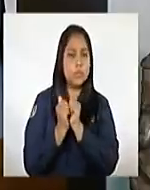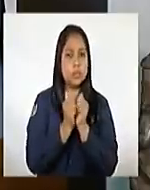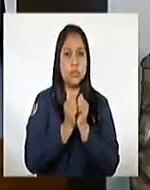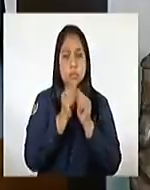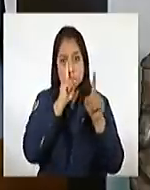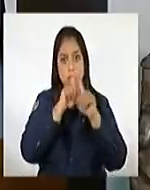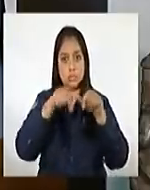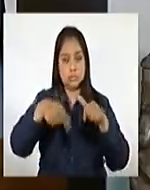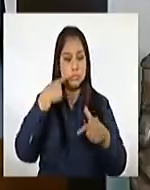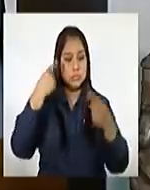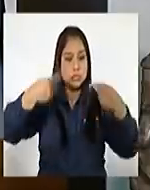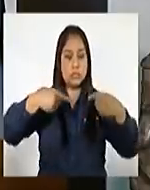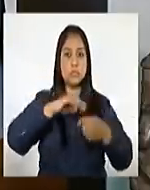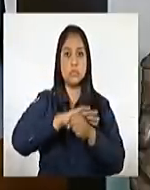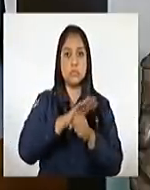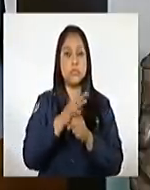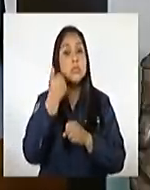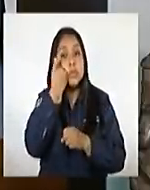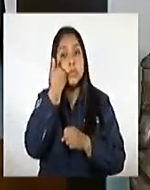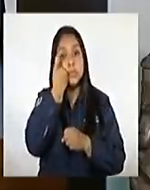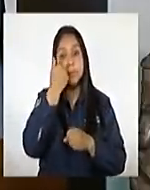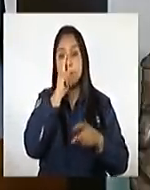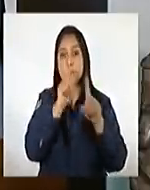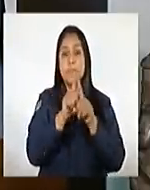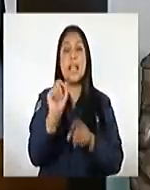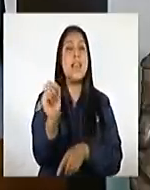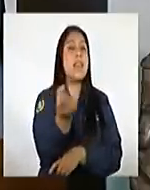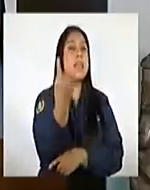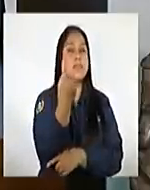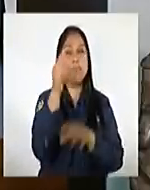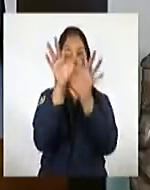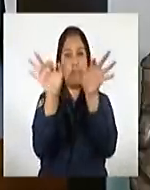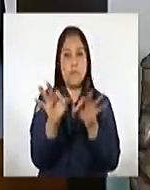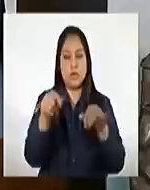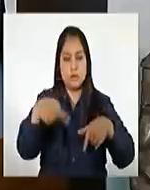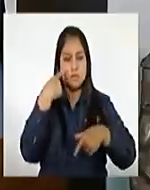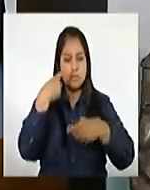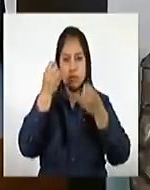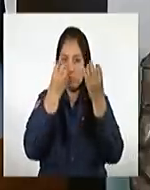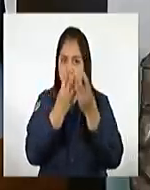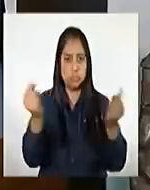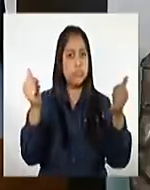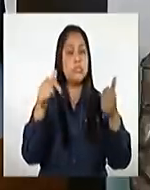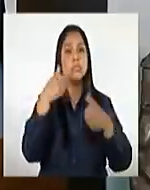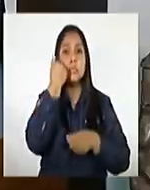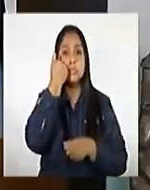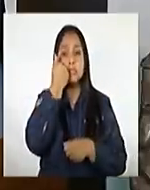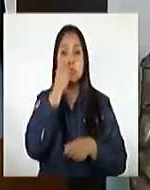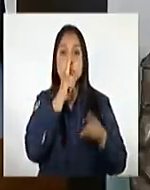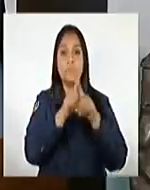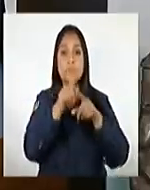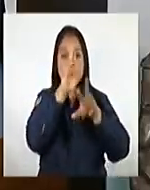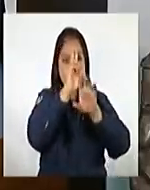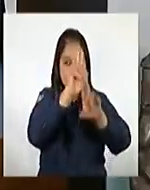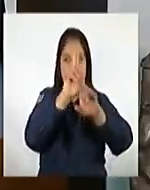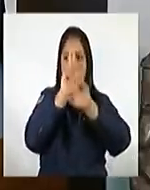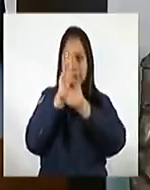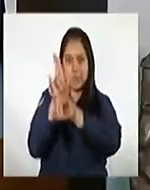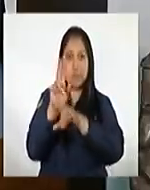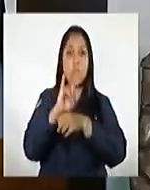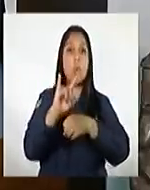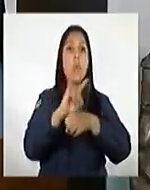contra esta enfermedad. La única forma de lograr vencer esta enfermedad es que respetemos